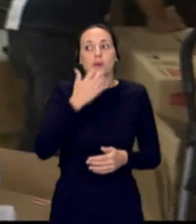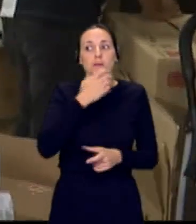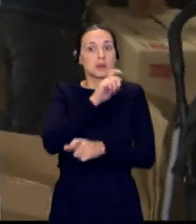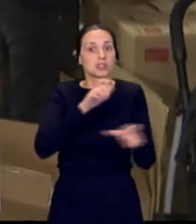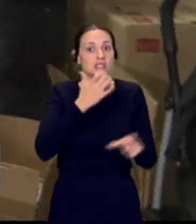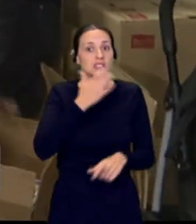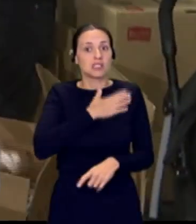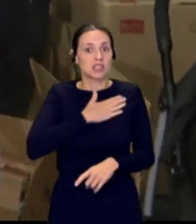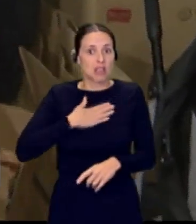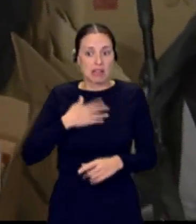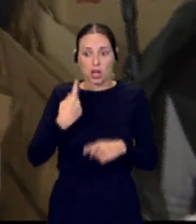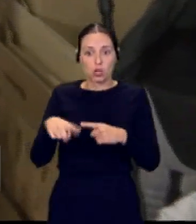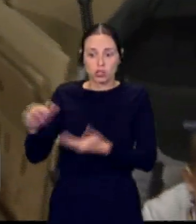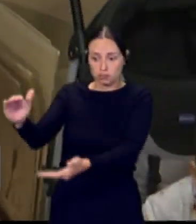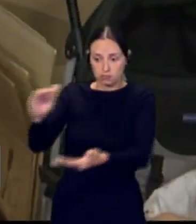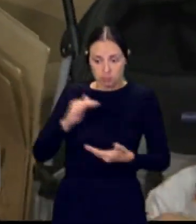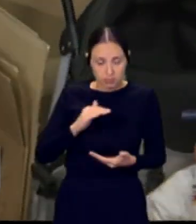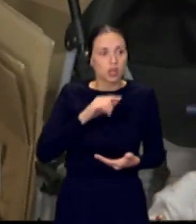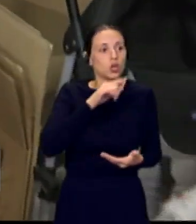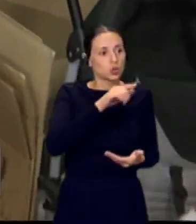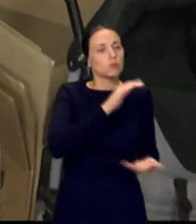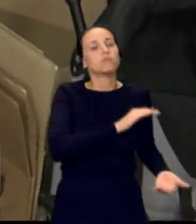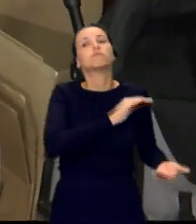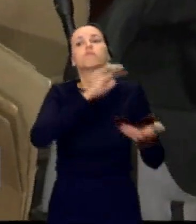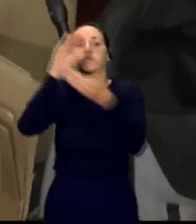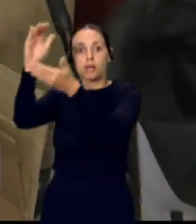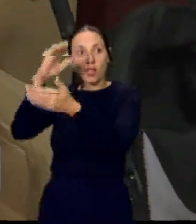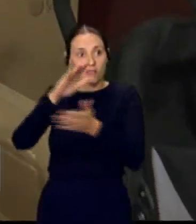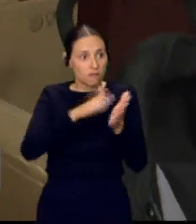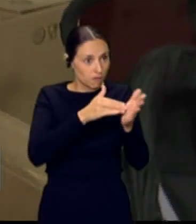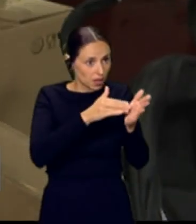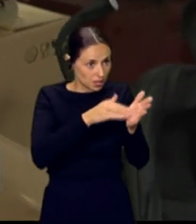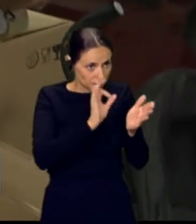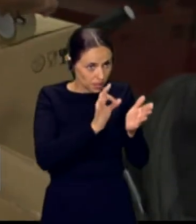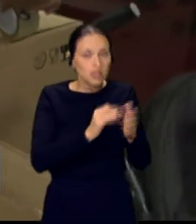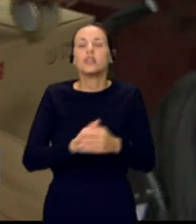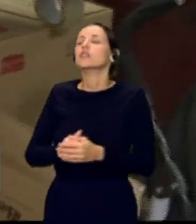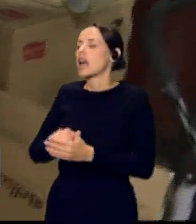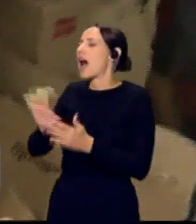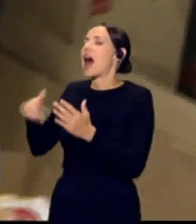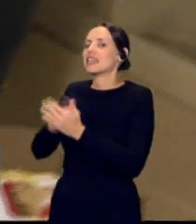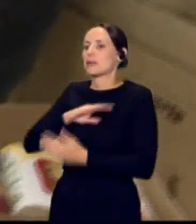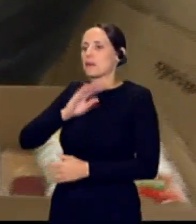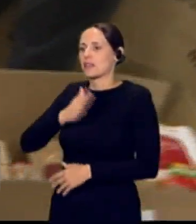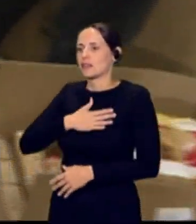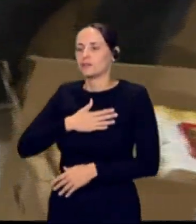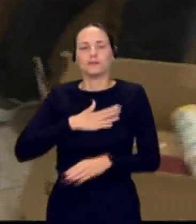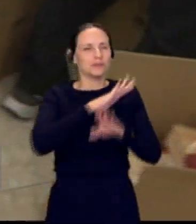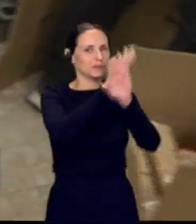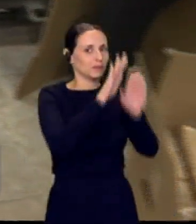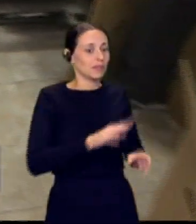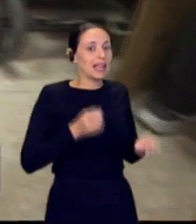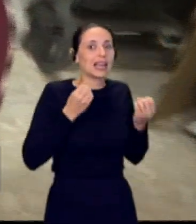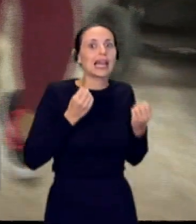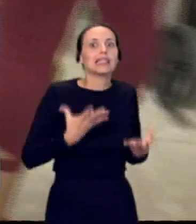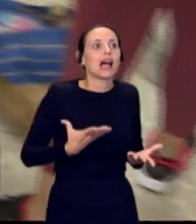mande luego a Valencia, ¿no? Exacto, sí. Tienen todo el día completo mañana. Ya por último, ¿cómo ha ido? Porque sabemos que aquí, en esta zona